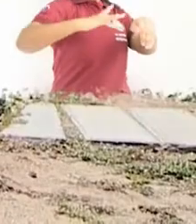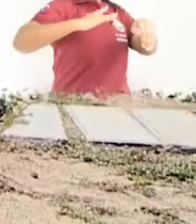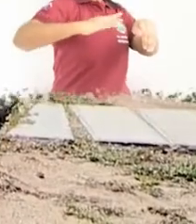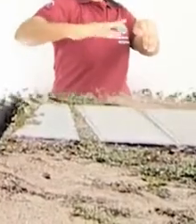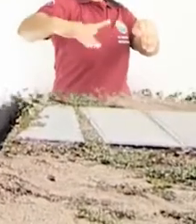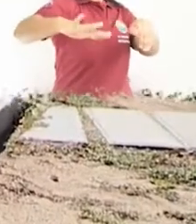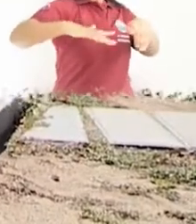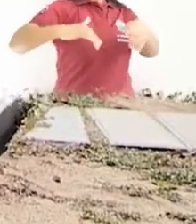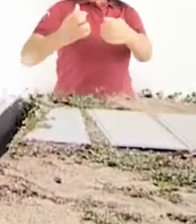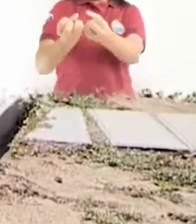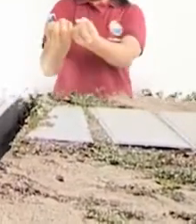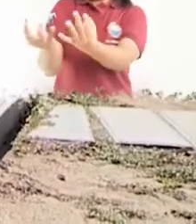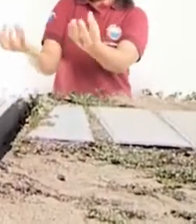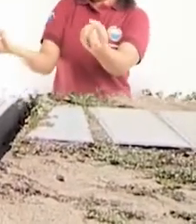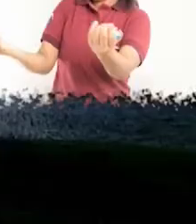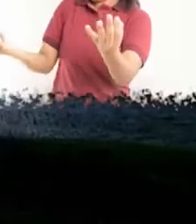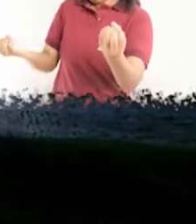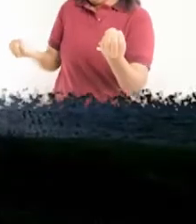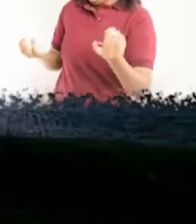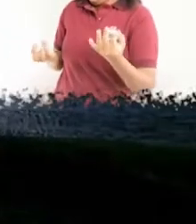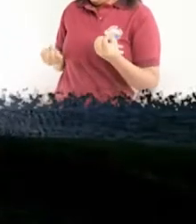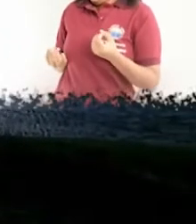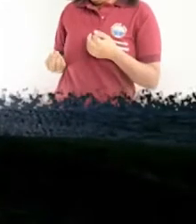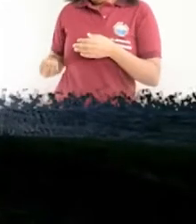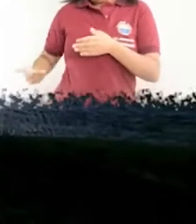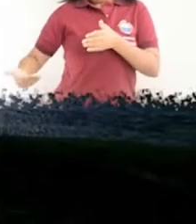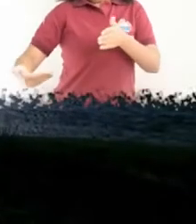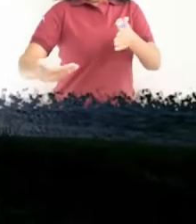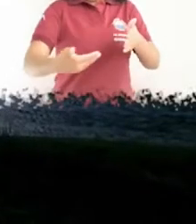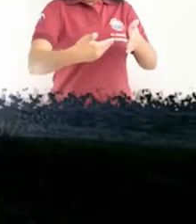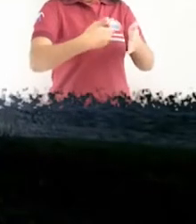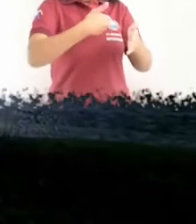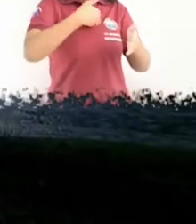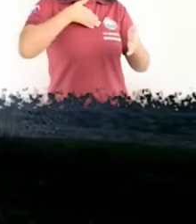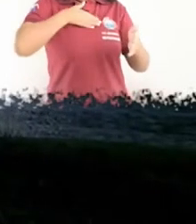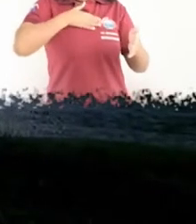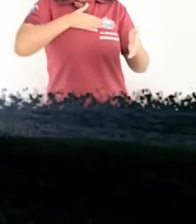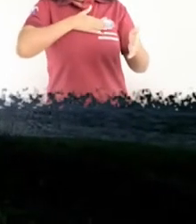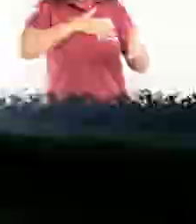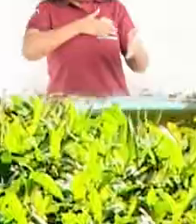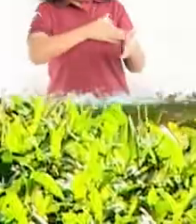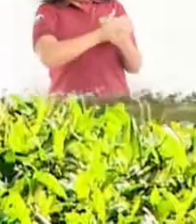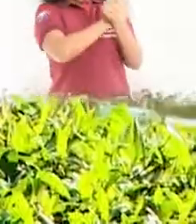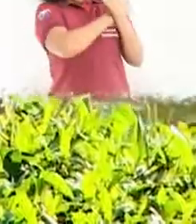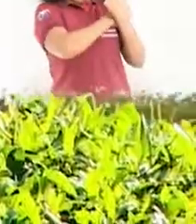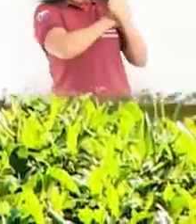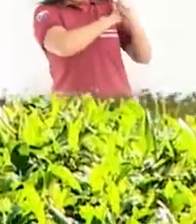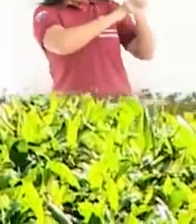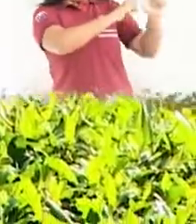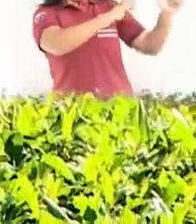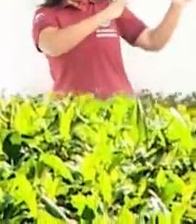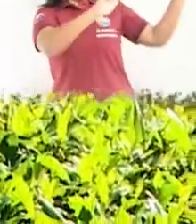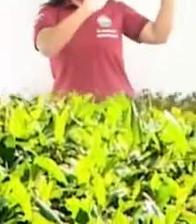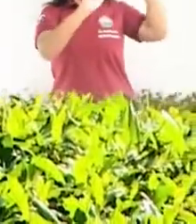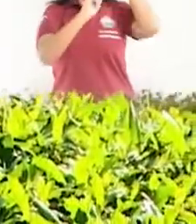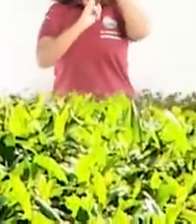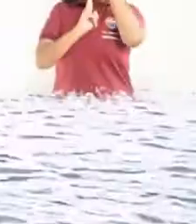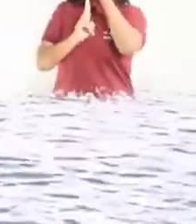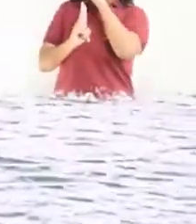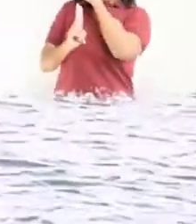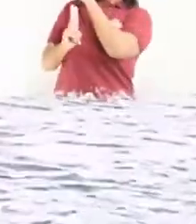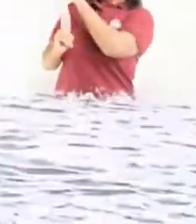y sus prados cual manos abrazan de Bolívar, la